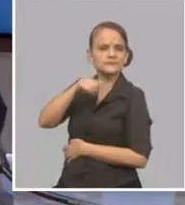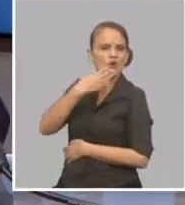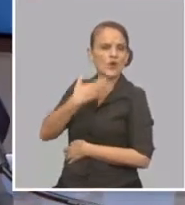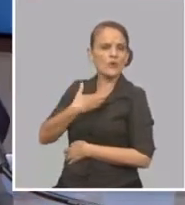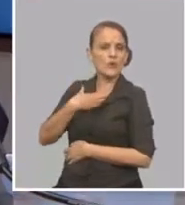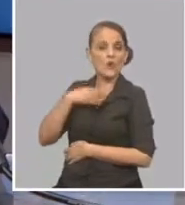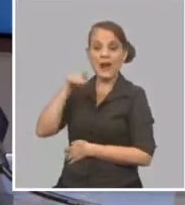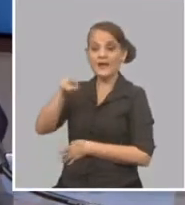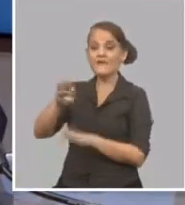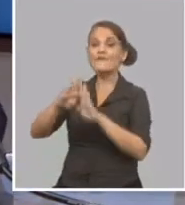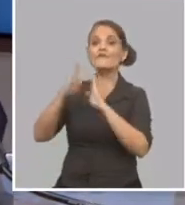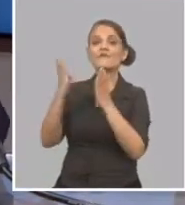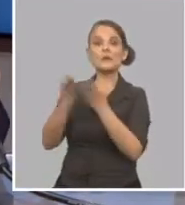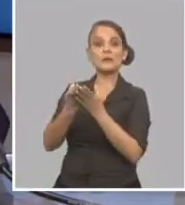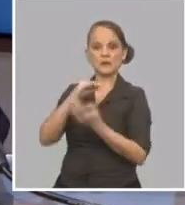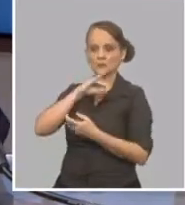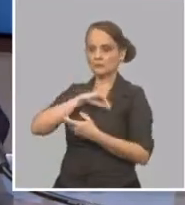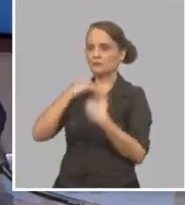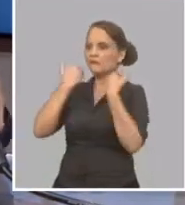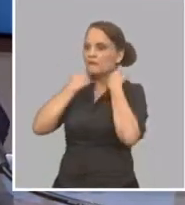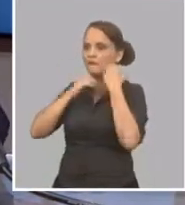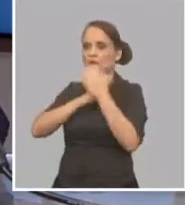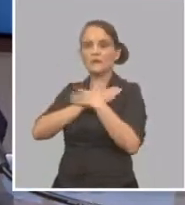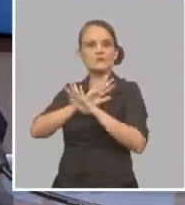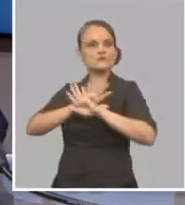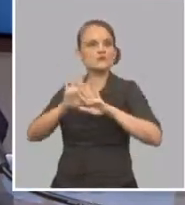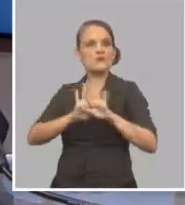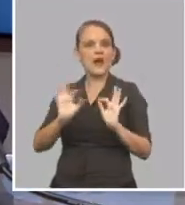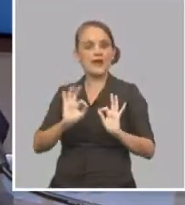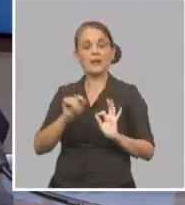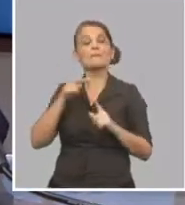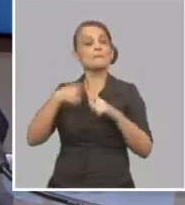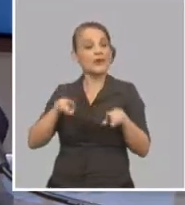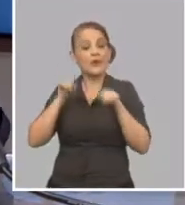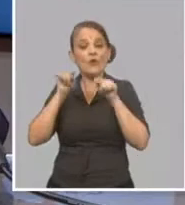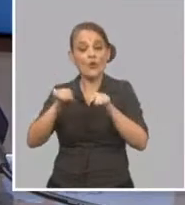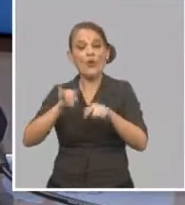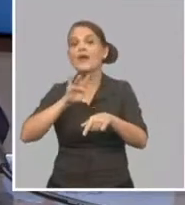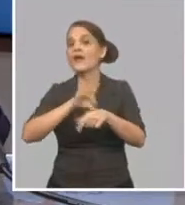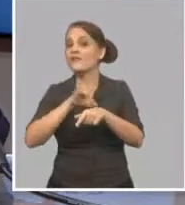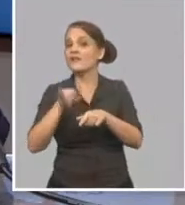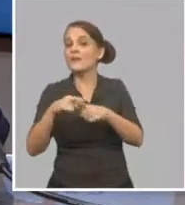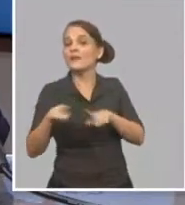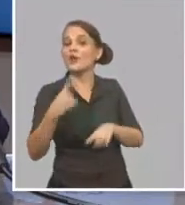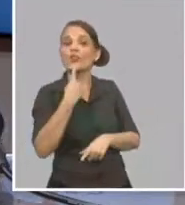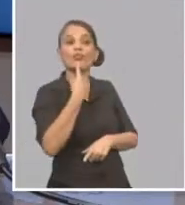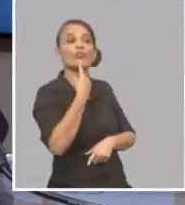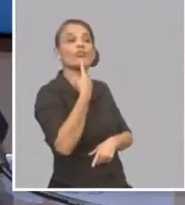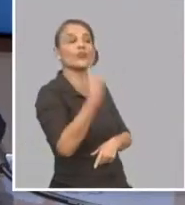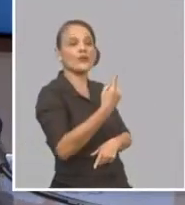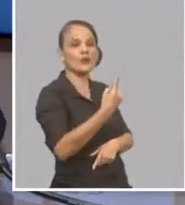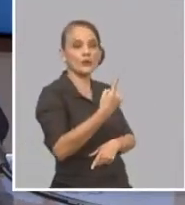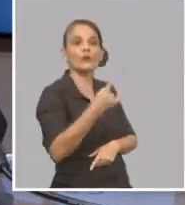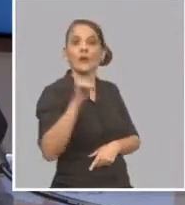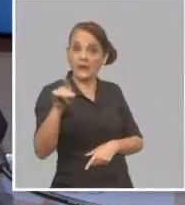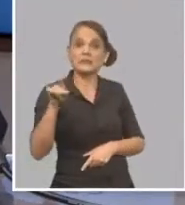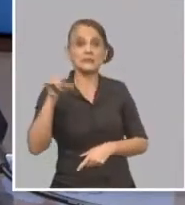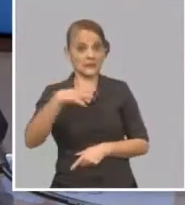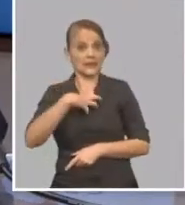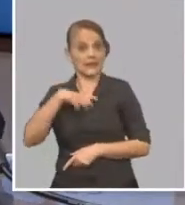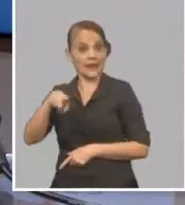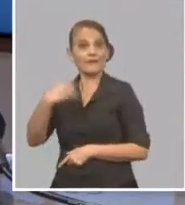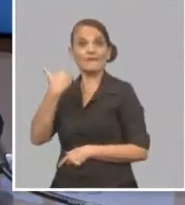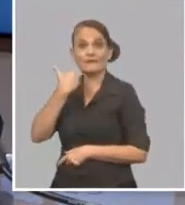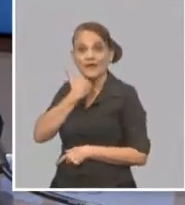estuvo sintomática, estuvo enferma, y no declaró tener síntomas. A pesar de eso, fue un evento